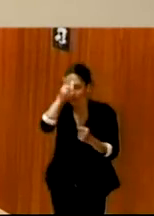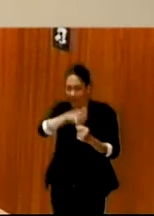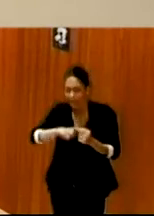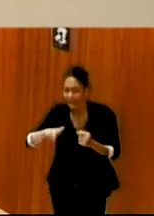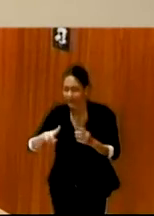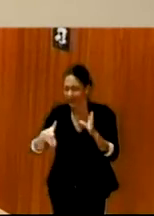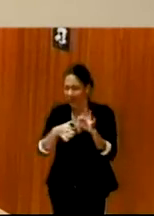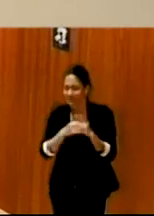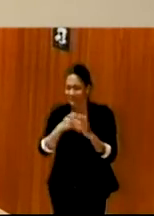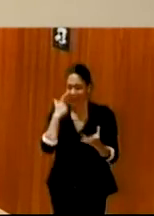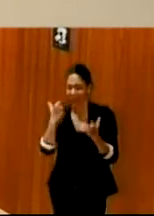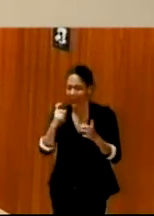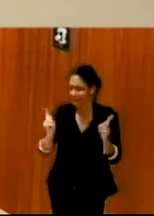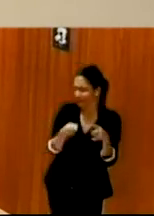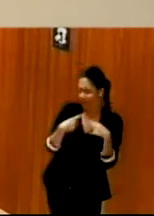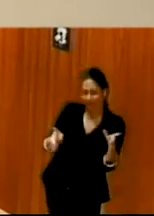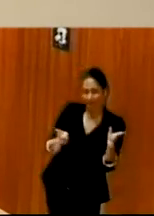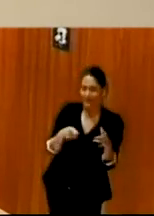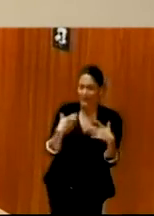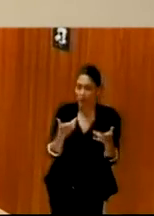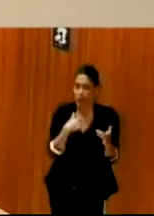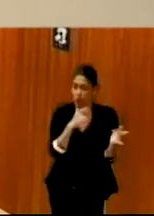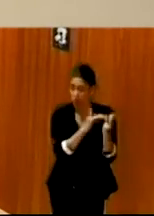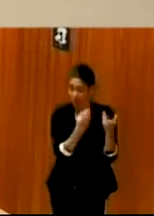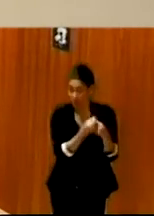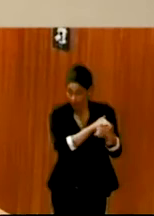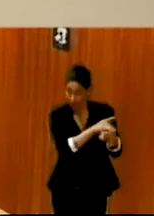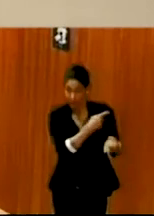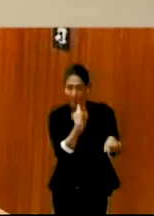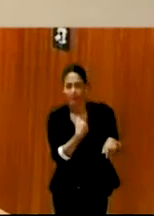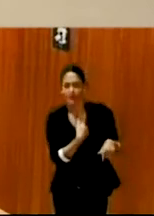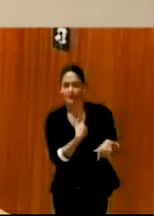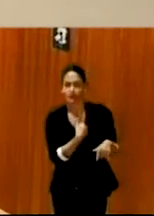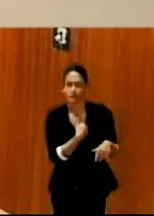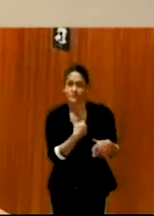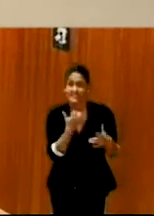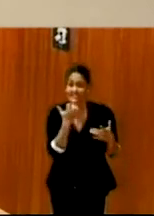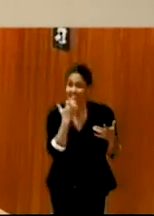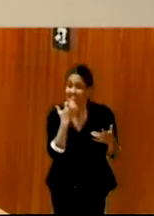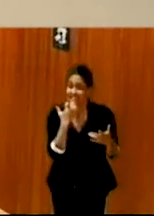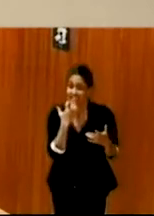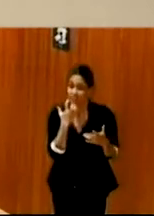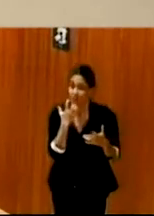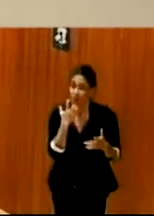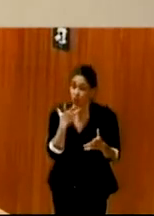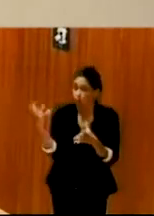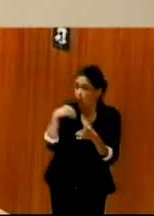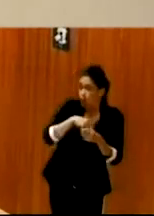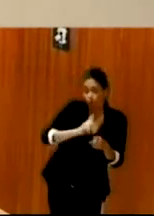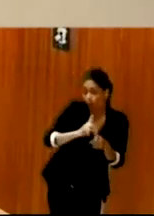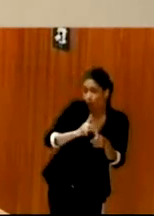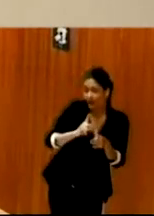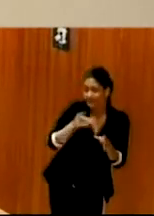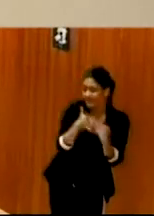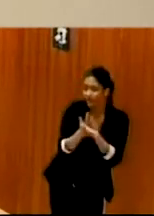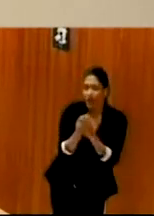pronto hablando decía, es que si no incluimos, nos extinguimos. Sin